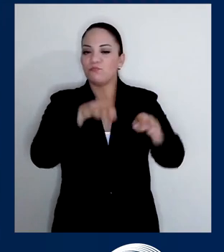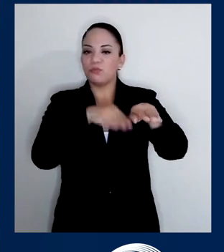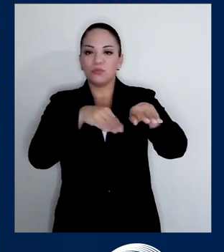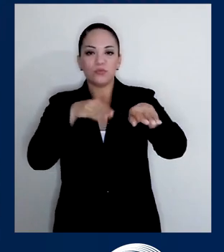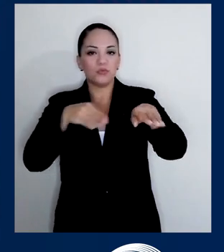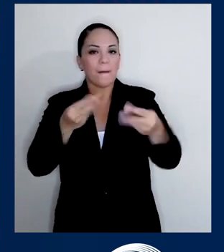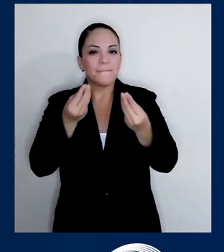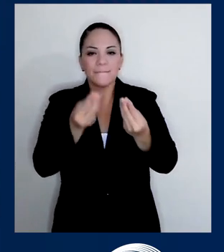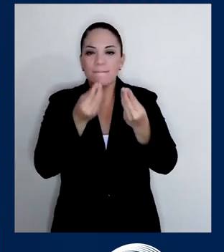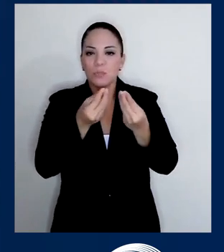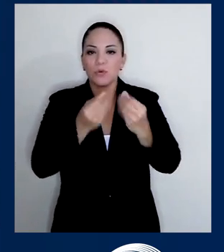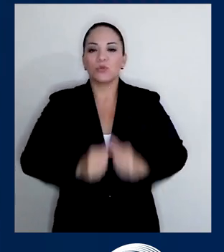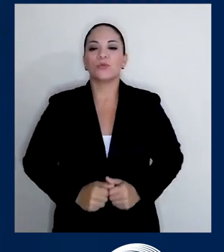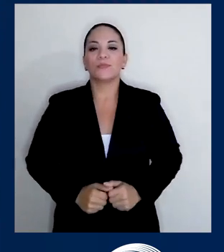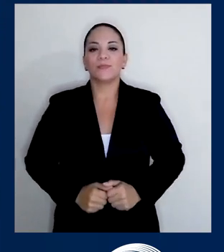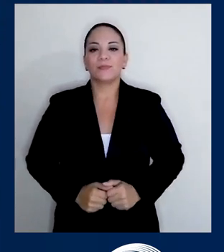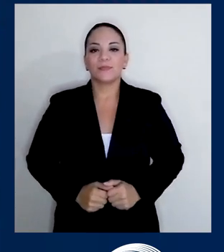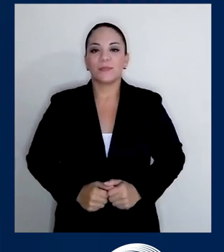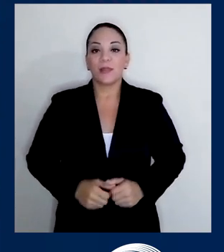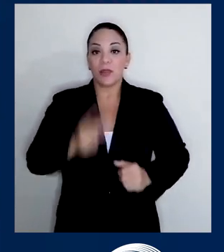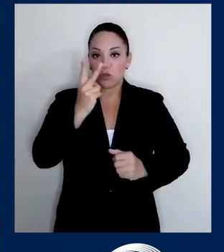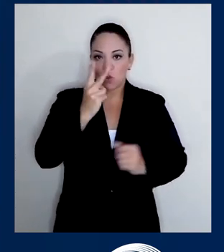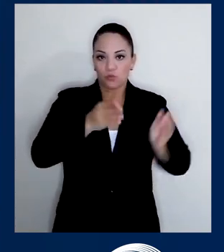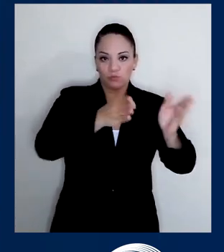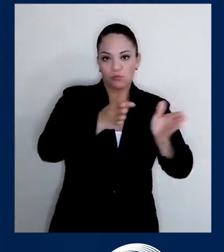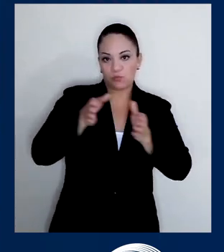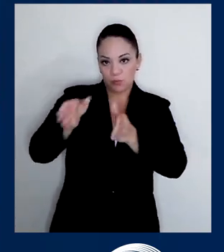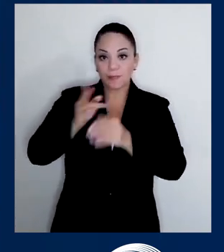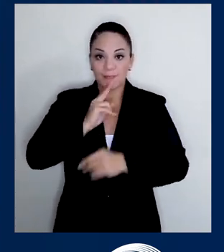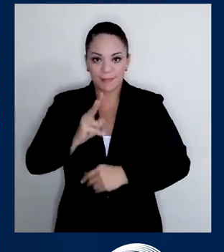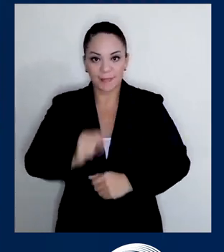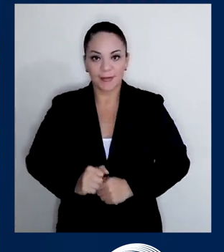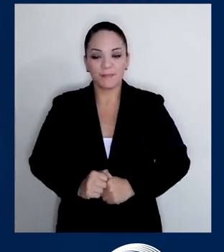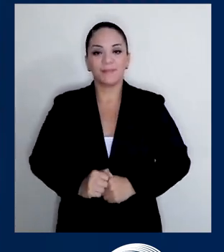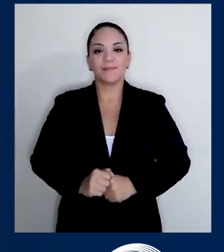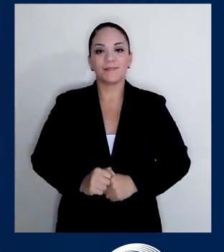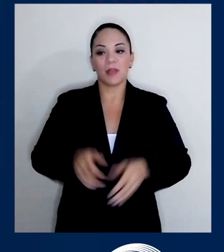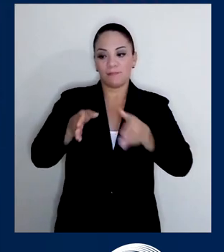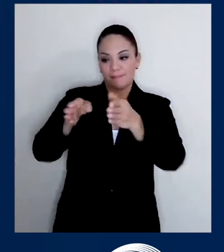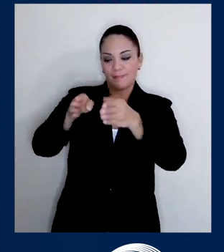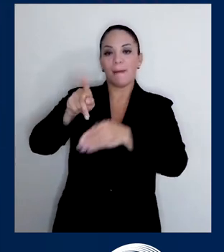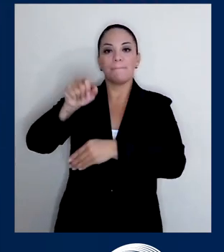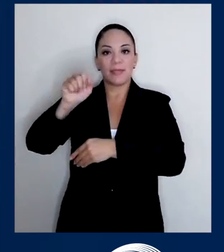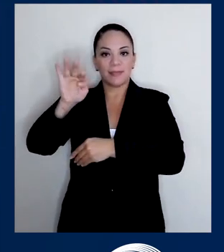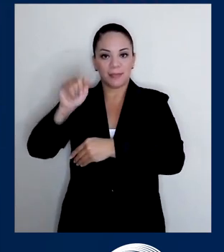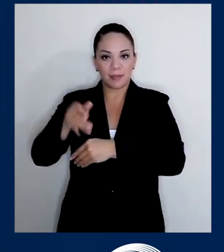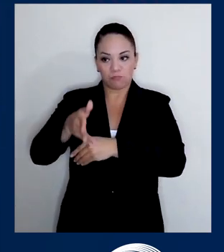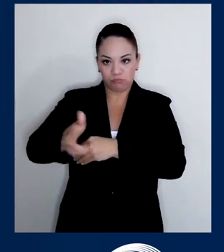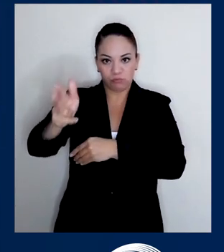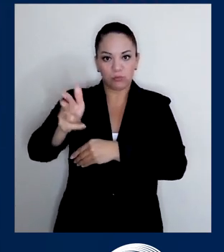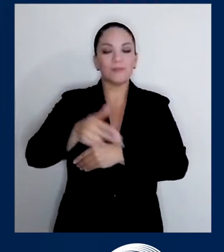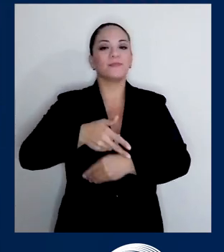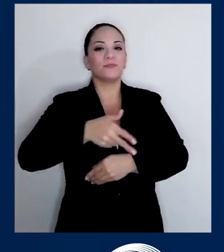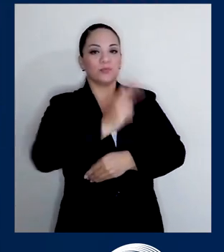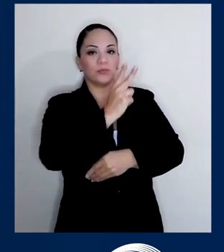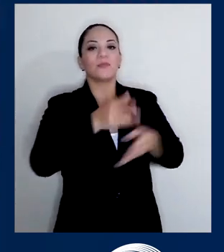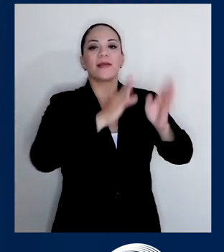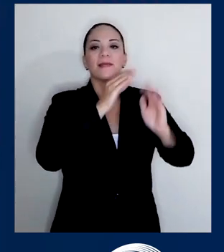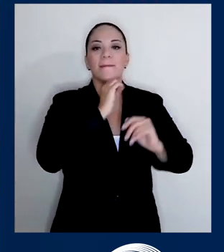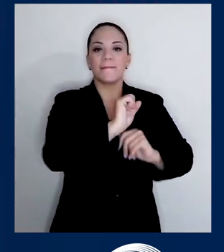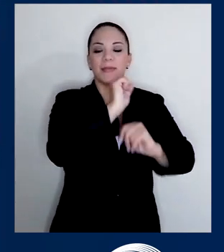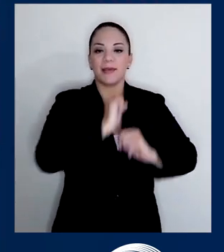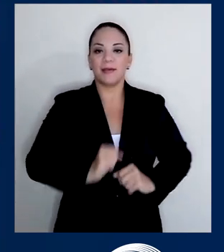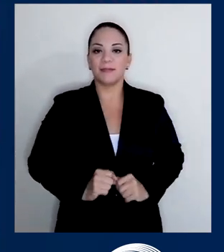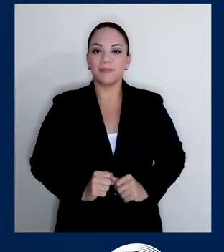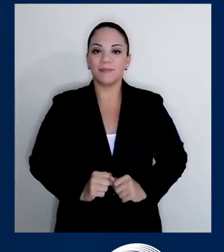se pega el tránsito, es una presa. Aquí se divide en dos, ¿verdad? Los que quieren irse por la pista o los que se quieren ir por la calle vieja. La